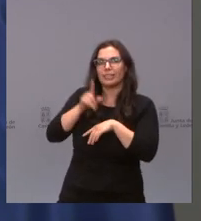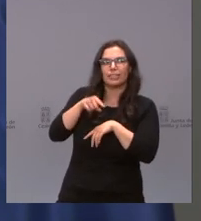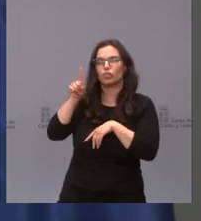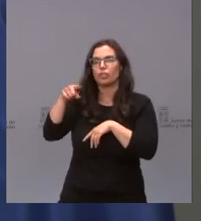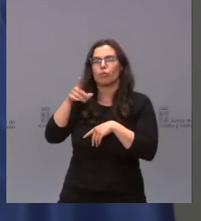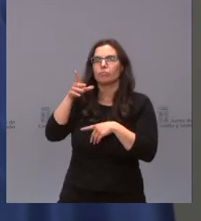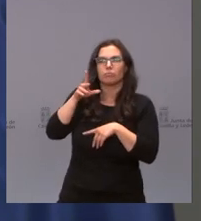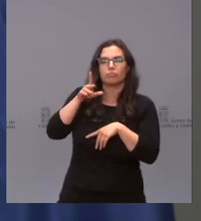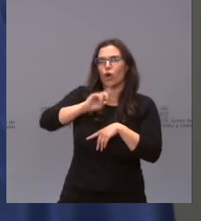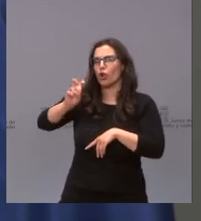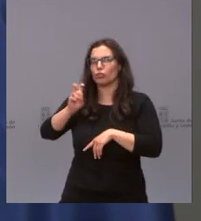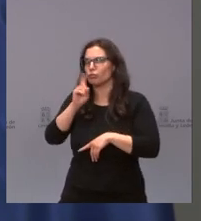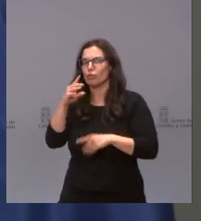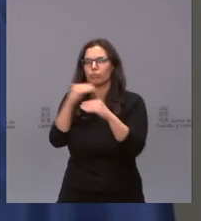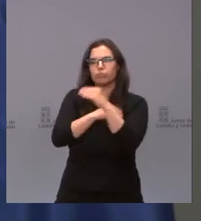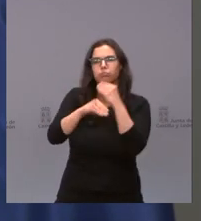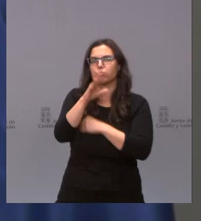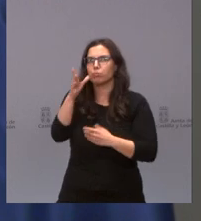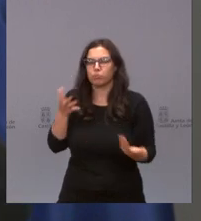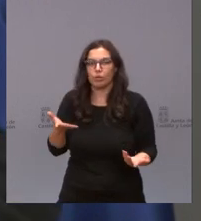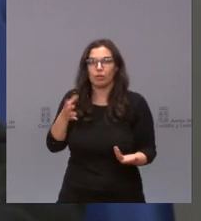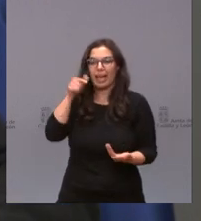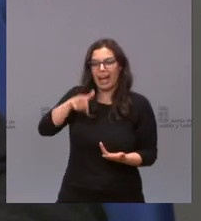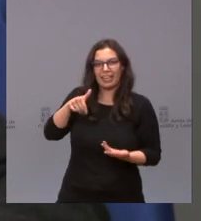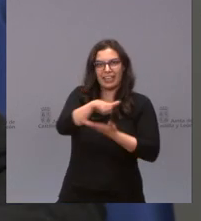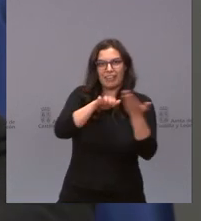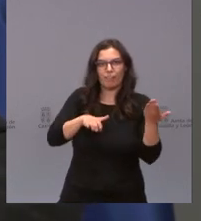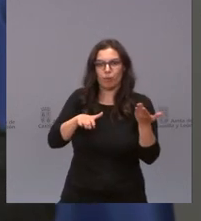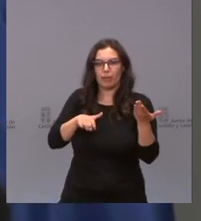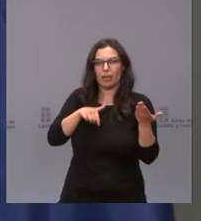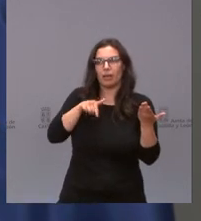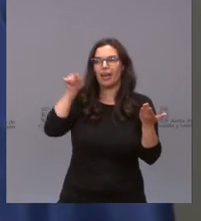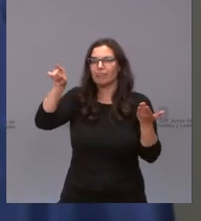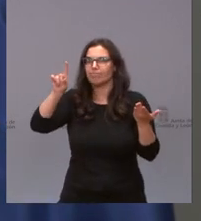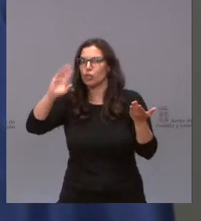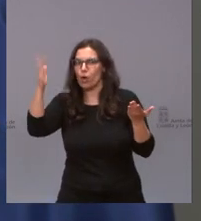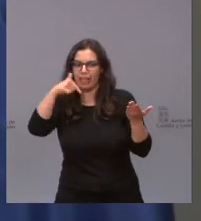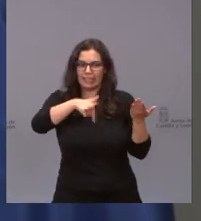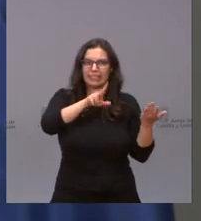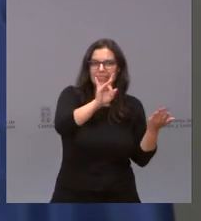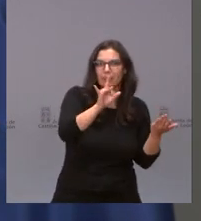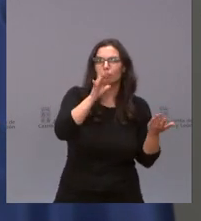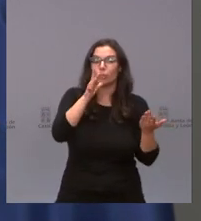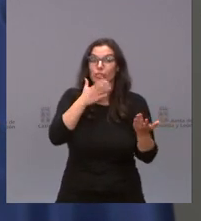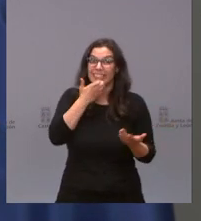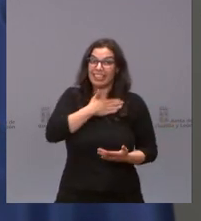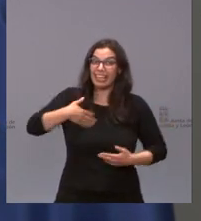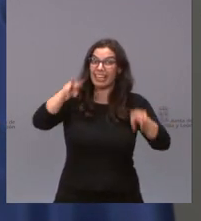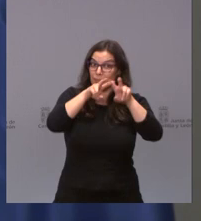decisión, por qué en esta comunidad no se tenían informes y en esta otra sí. Es decir, si queremos investigar,